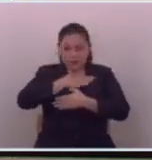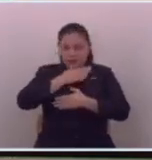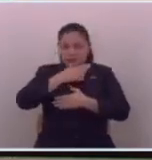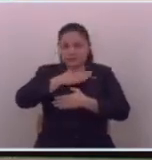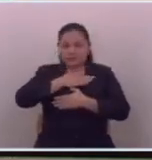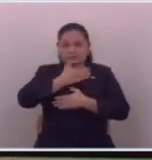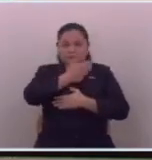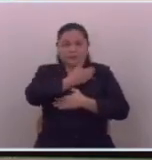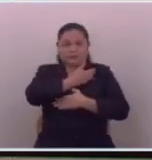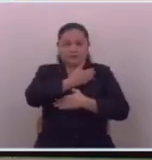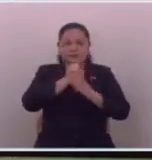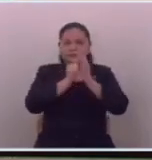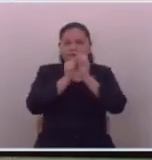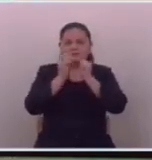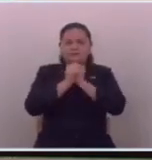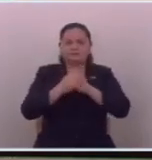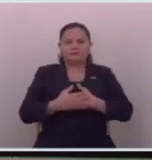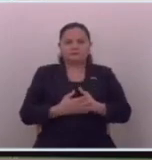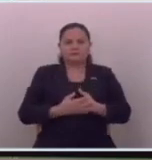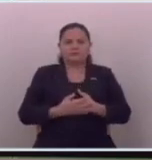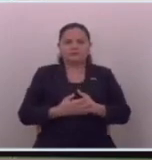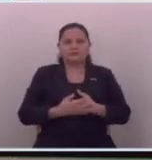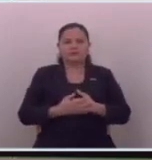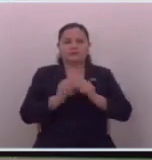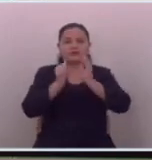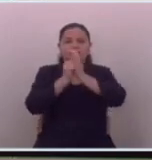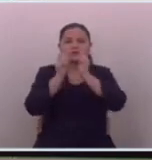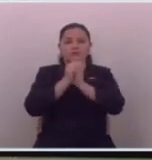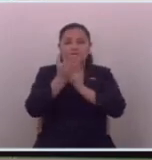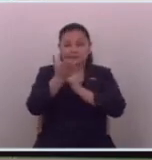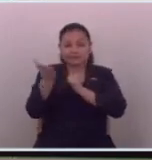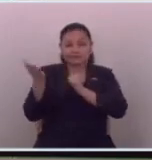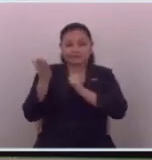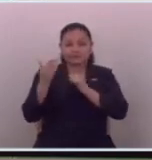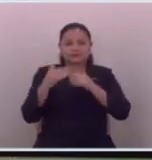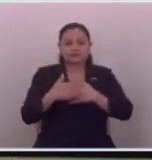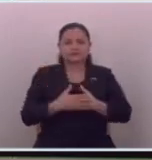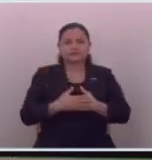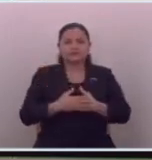de nosotros ese problema de ustedes